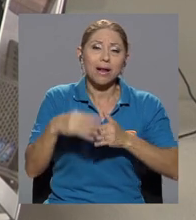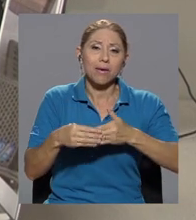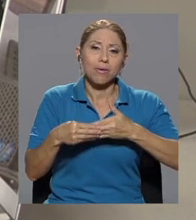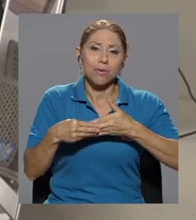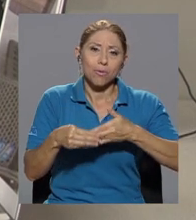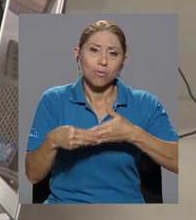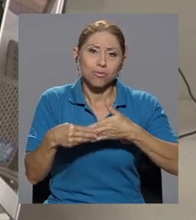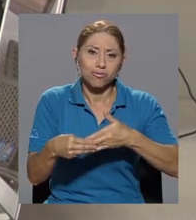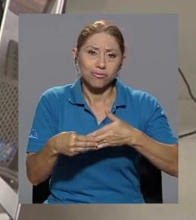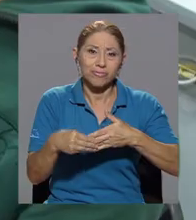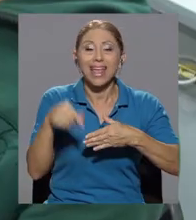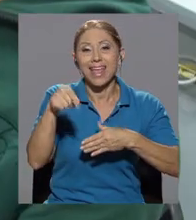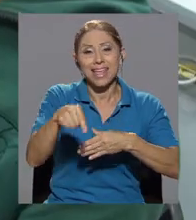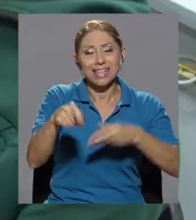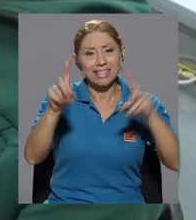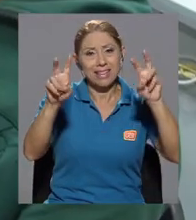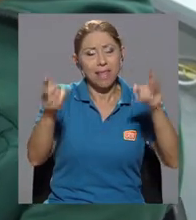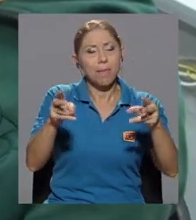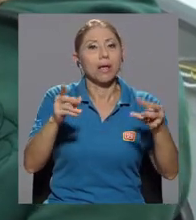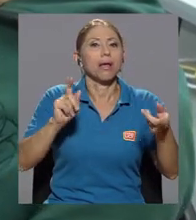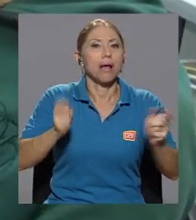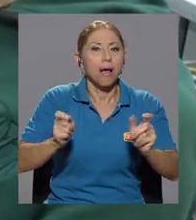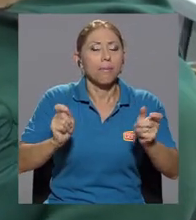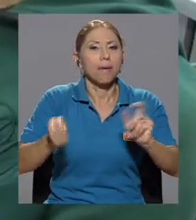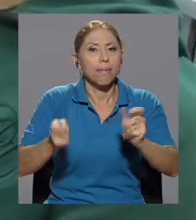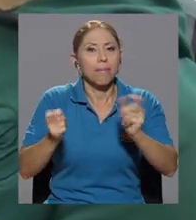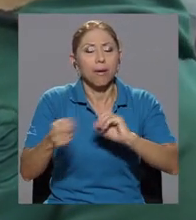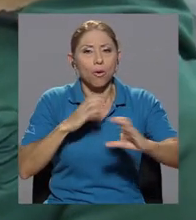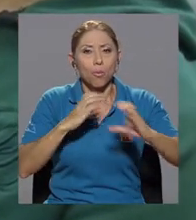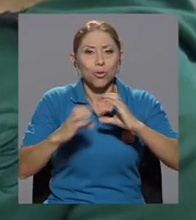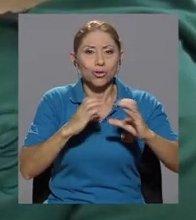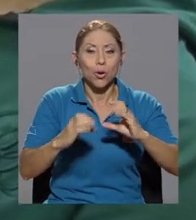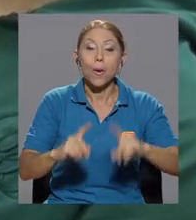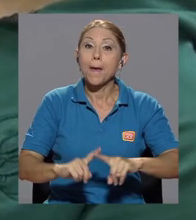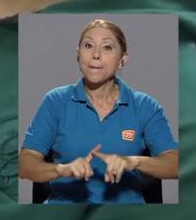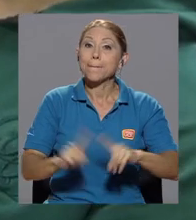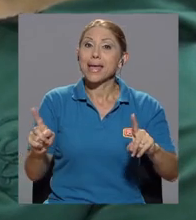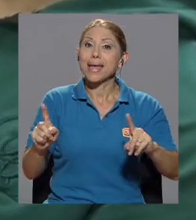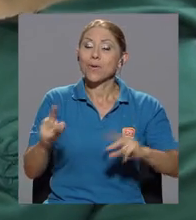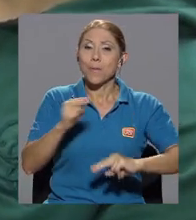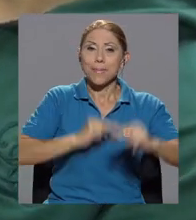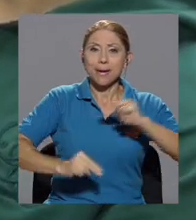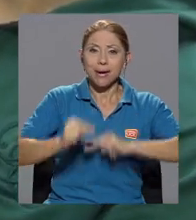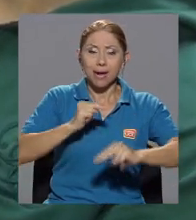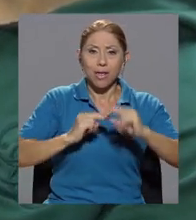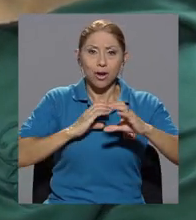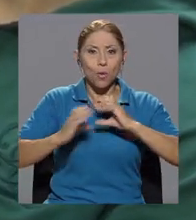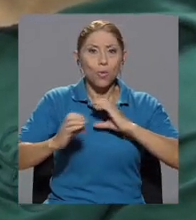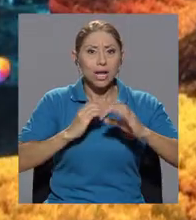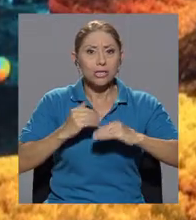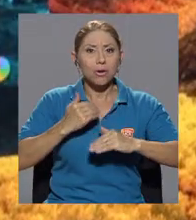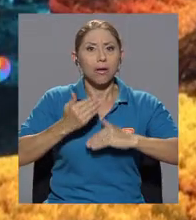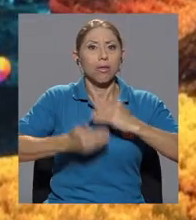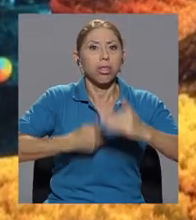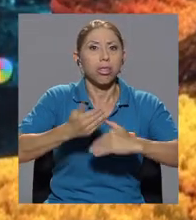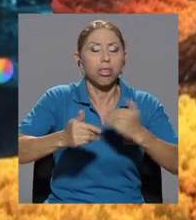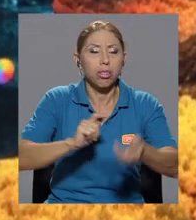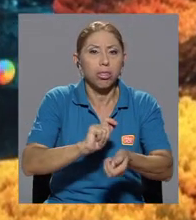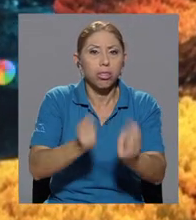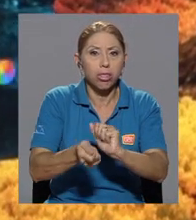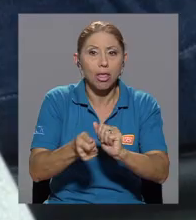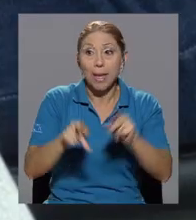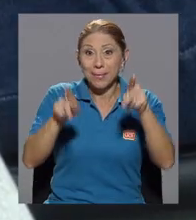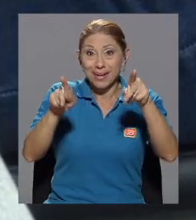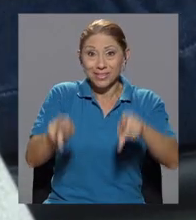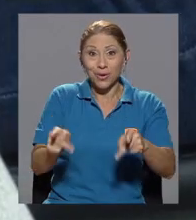espacio tan cambiante que es el de la comunicación. Pero la evolución del mercado de la comunicación, de sus públicos y sus profesionales,